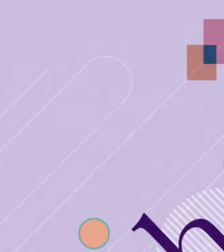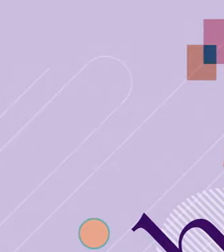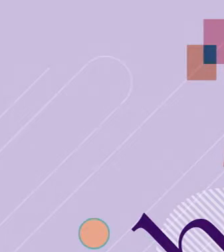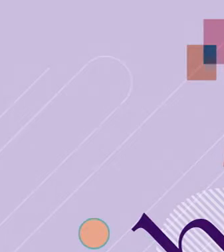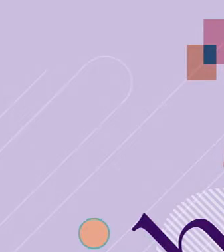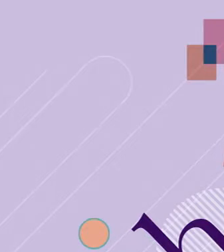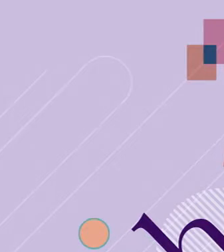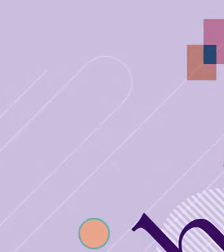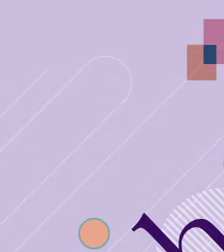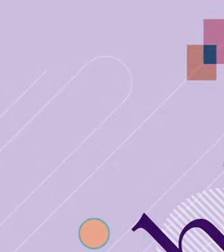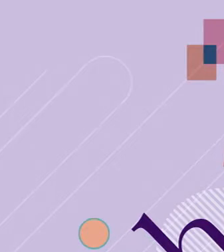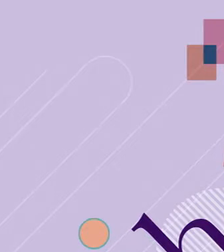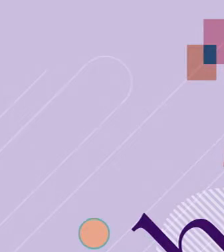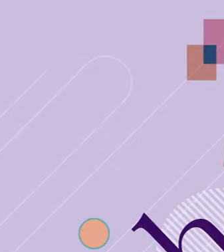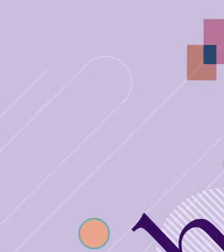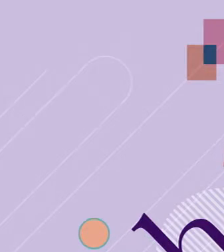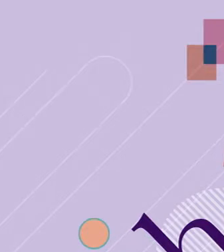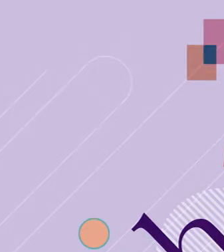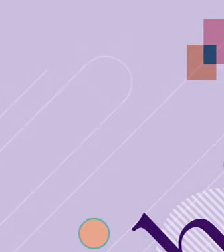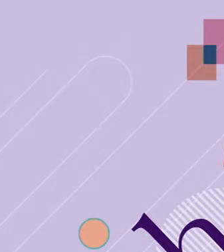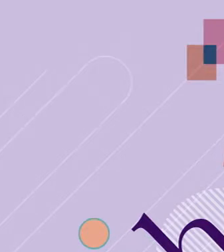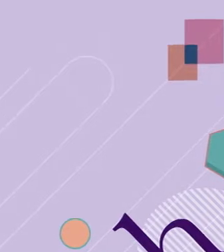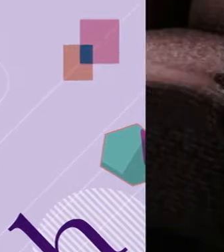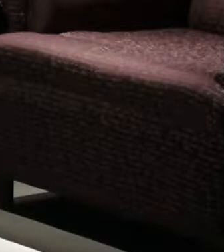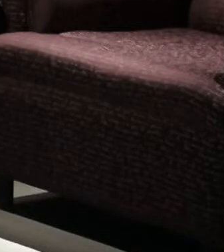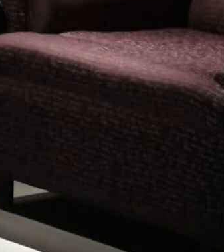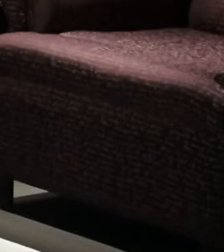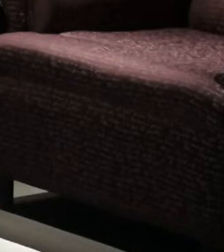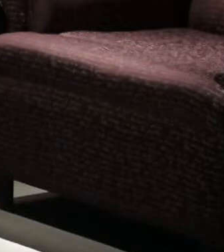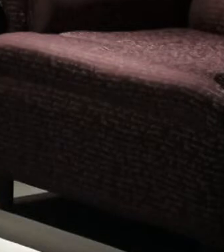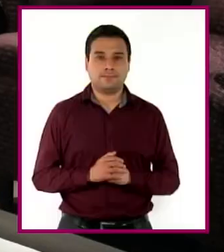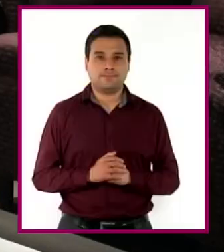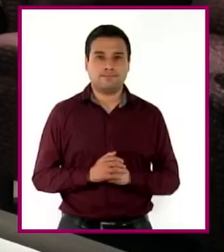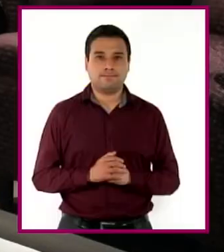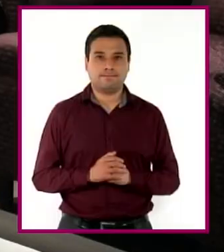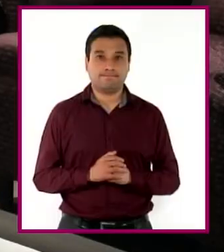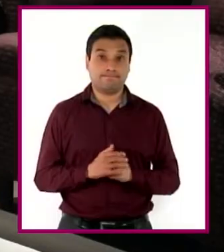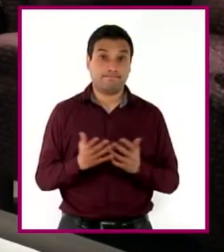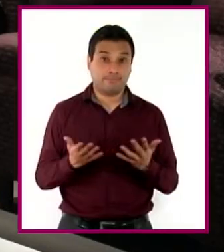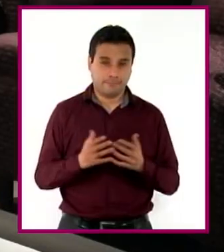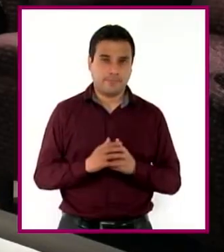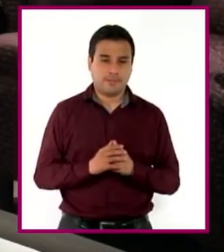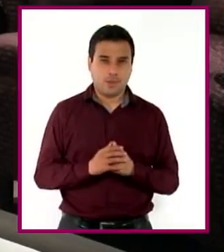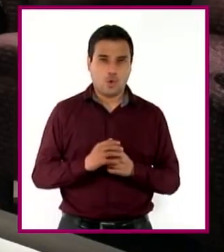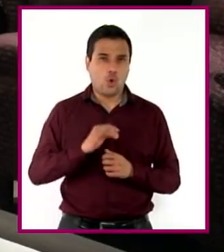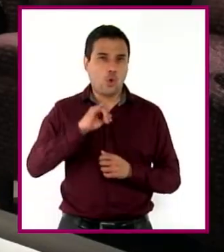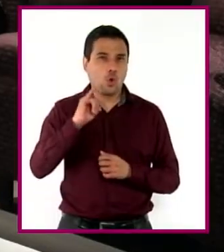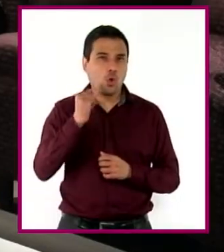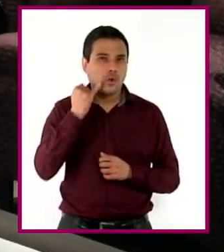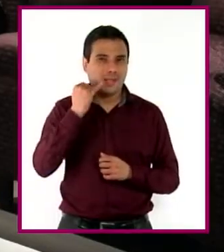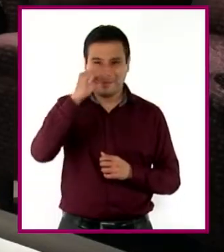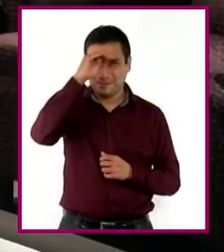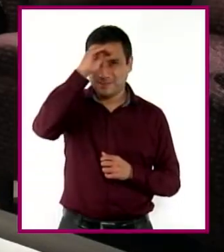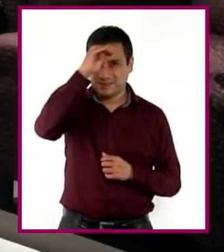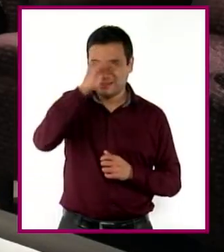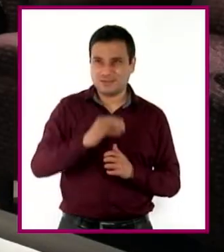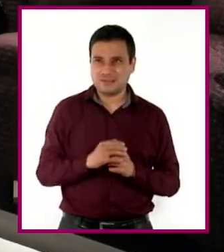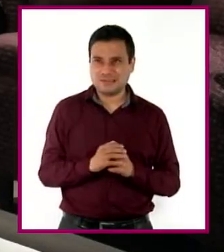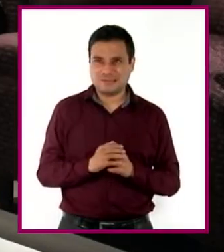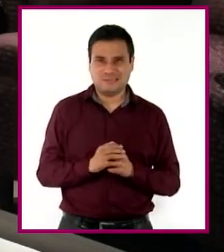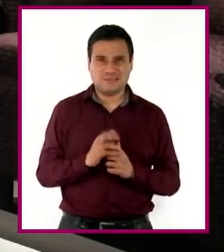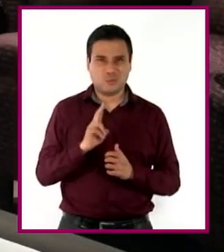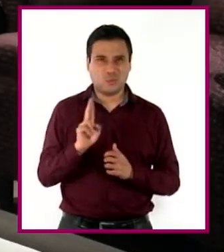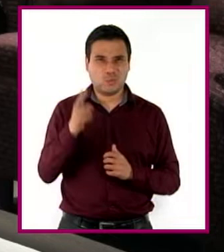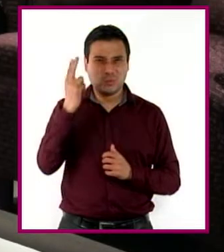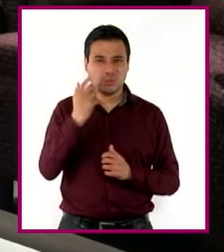En ese momento quería arquitectura. Jorge, sin embargo, consideraba que esa era una carrera muy cara que no podía